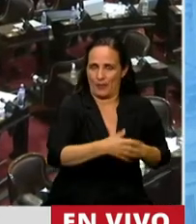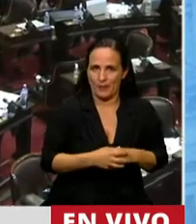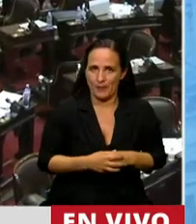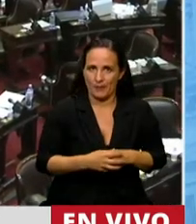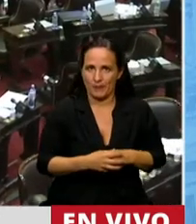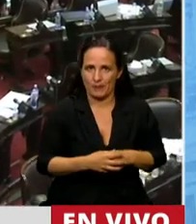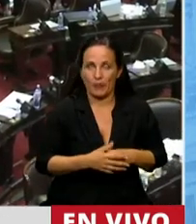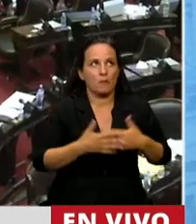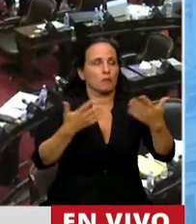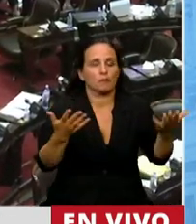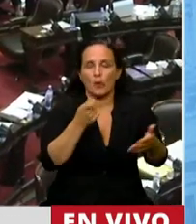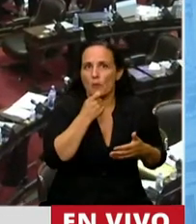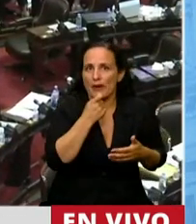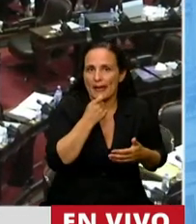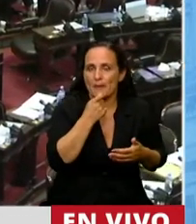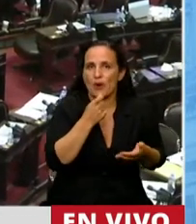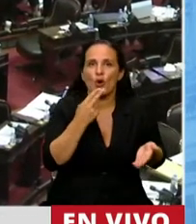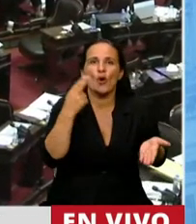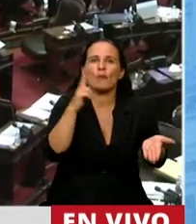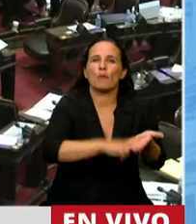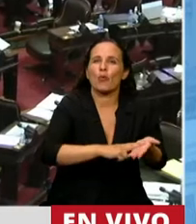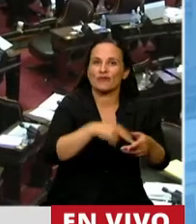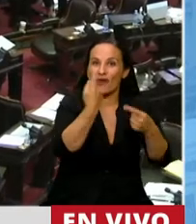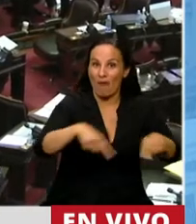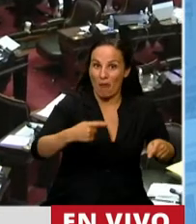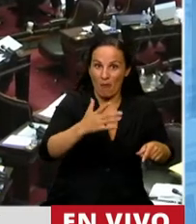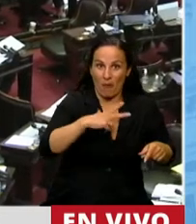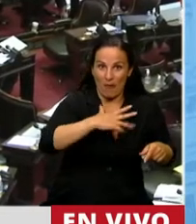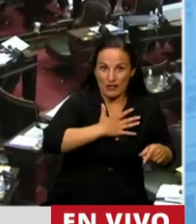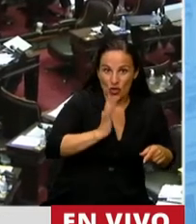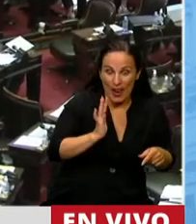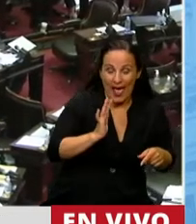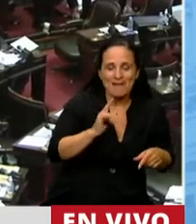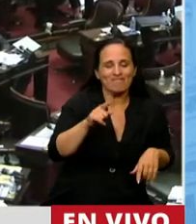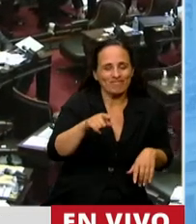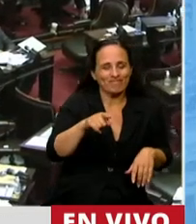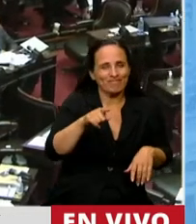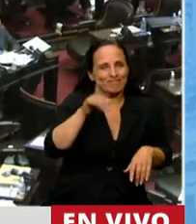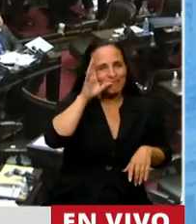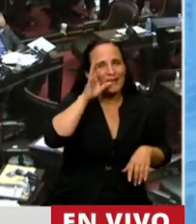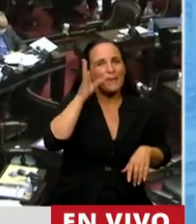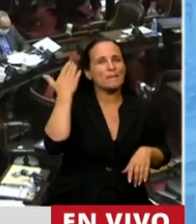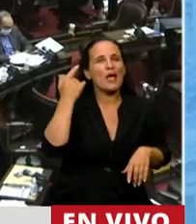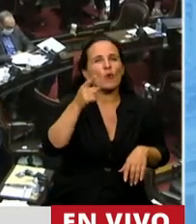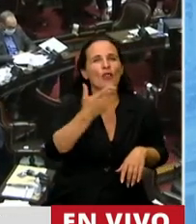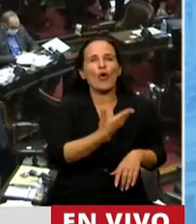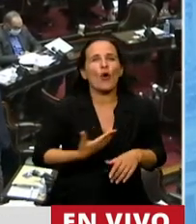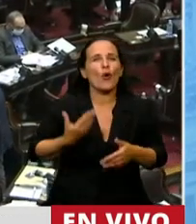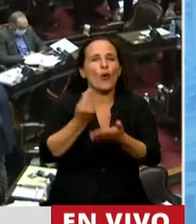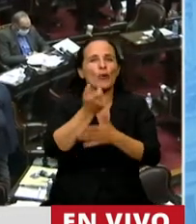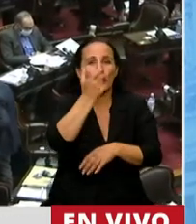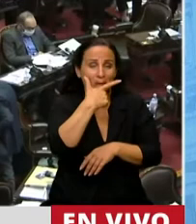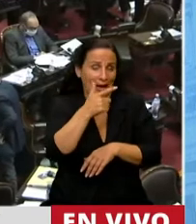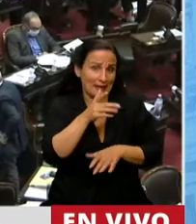del impuesto de bienes personales, me hace acordar al gobierno de Macri,